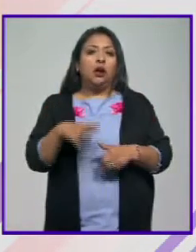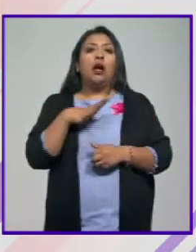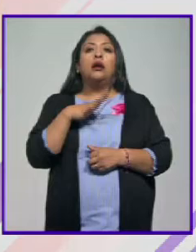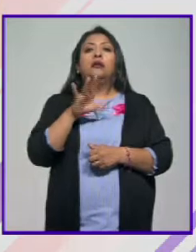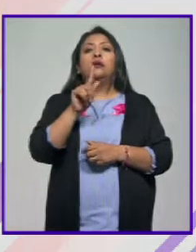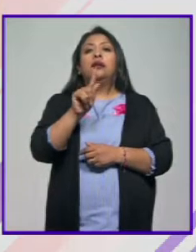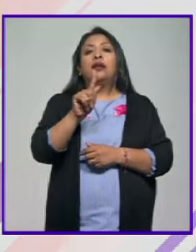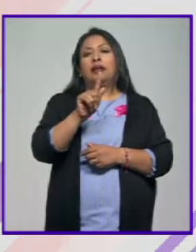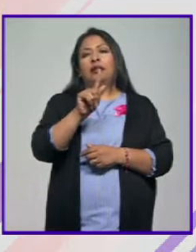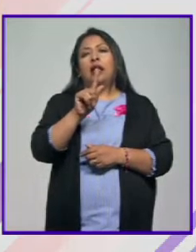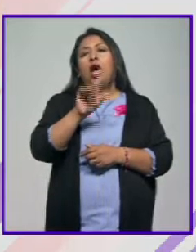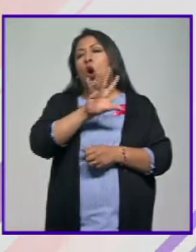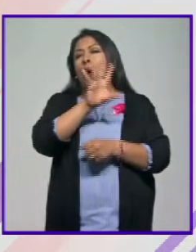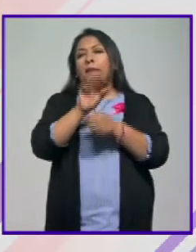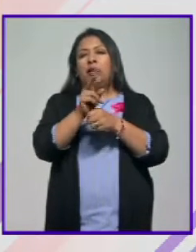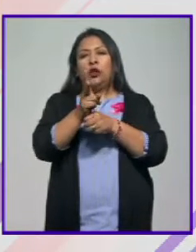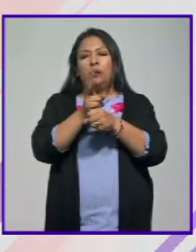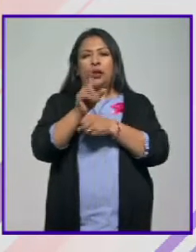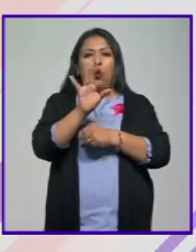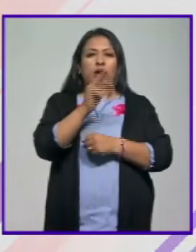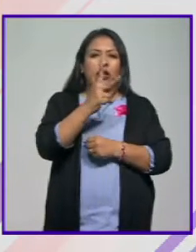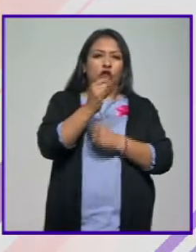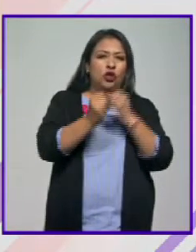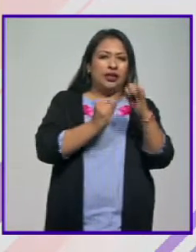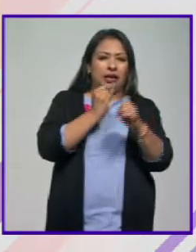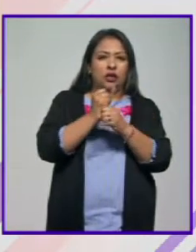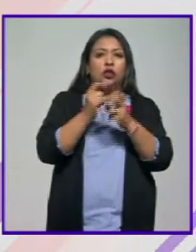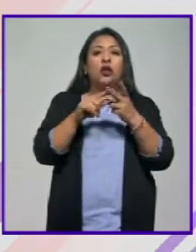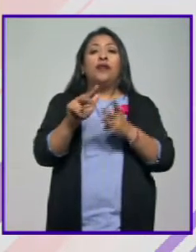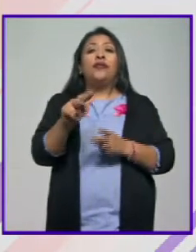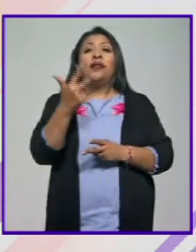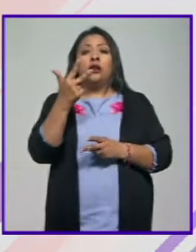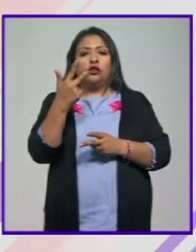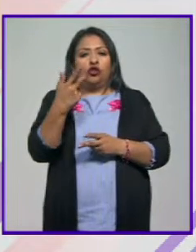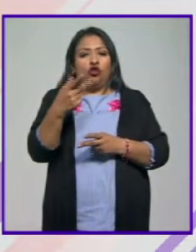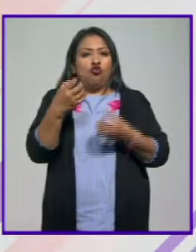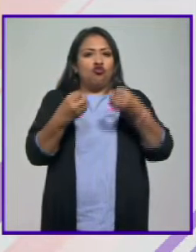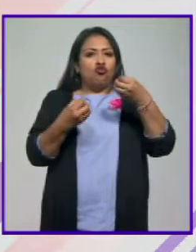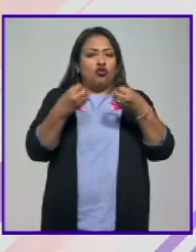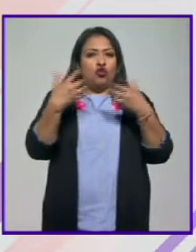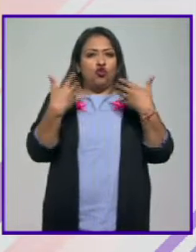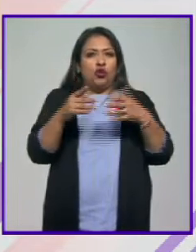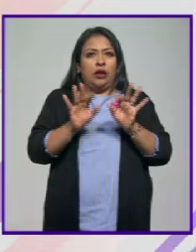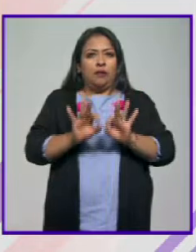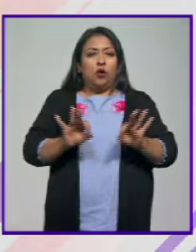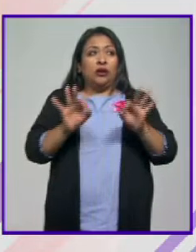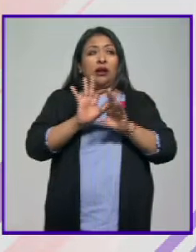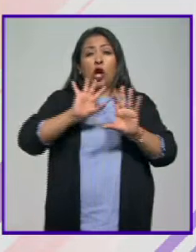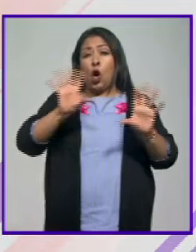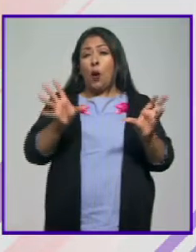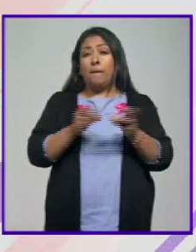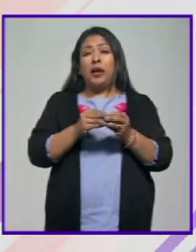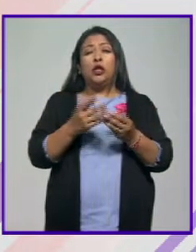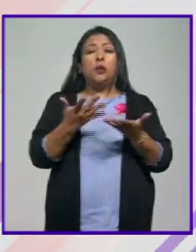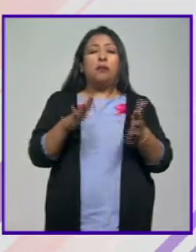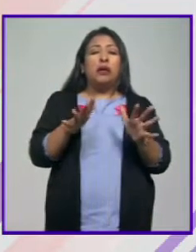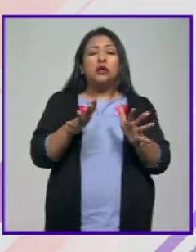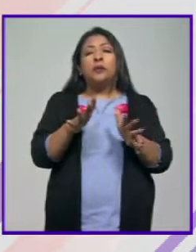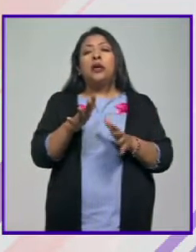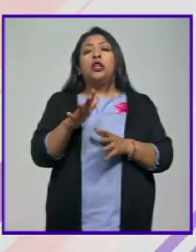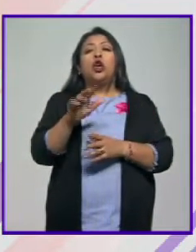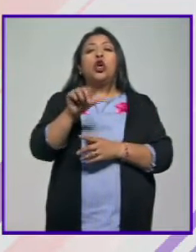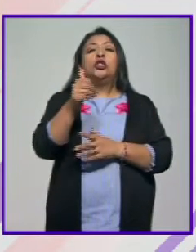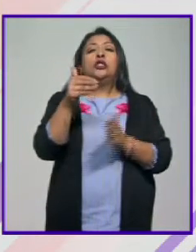Tuvimos 70 invitados en total, 48 de ellos internacionales y 13 distinguidos jurados. En total, la asistencia fue de poquito más